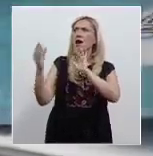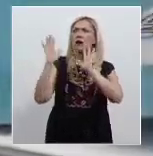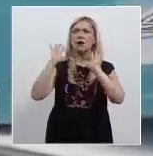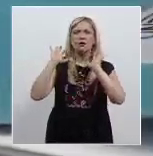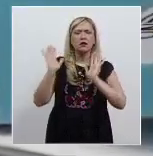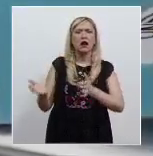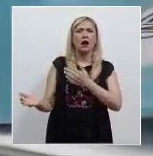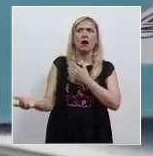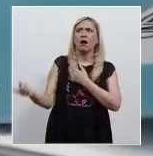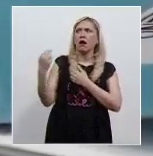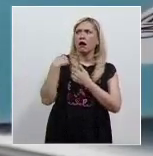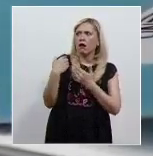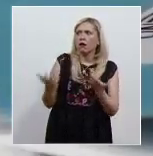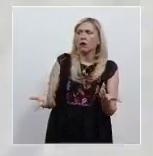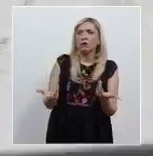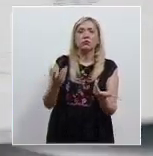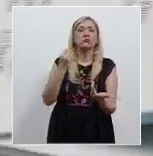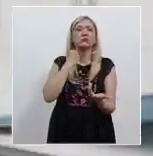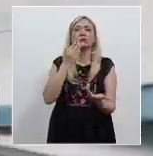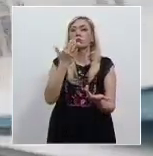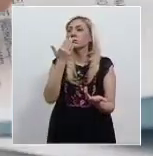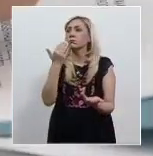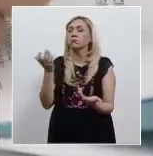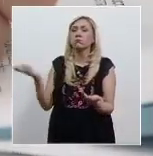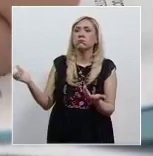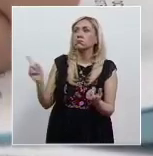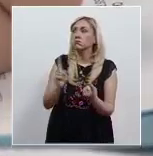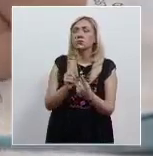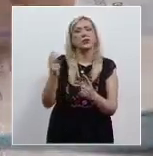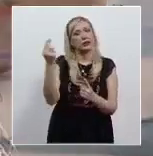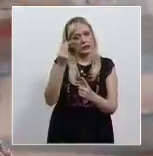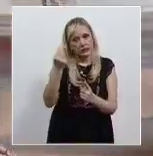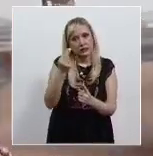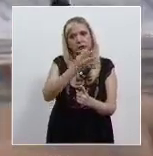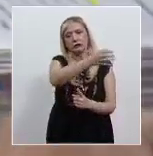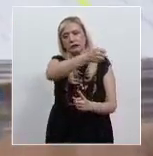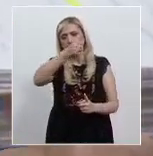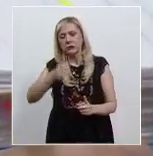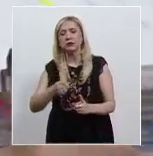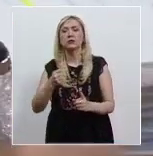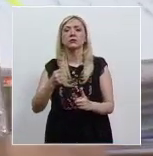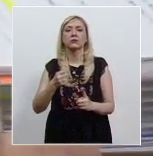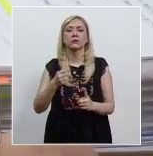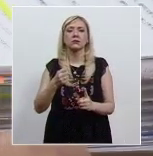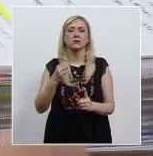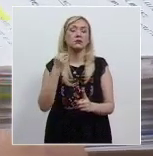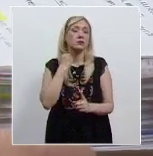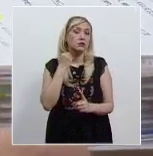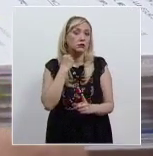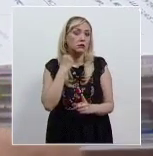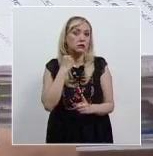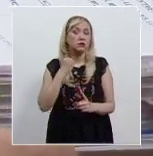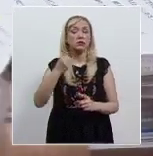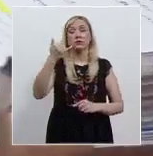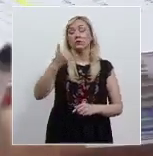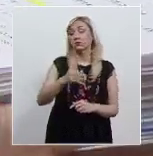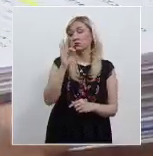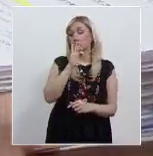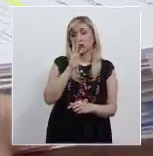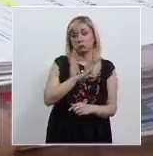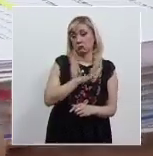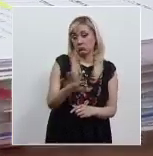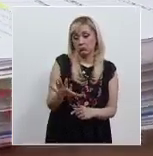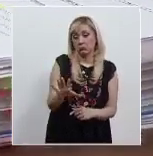y sin haber nombrado defensor, deberá requerirlo para que le nombren a uno y de no hacerlo